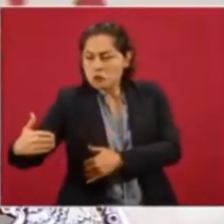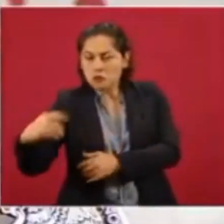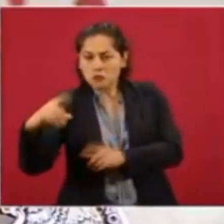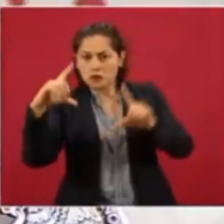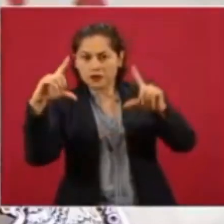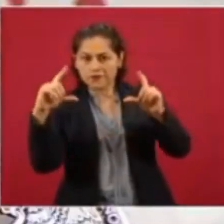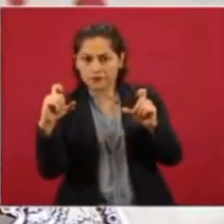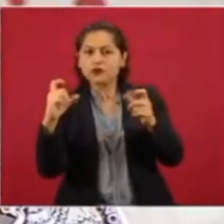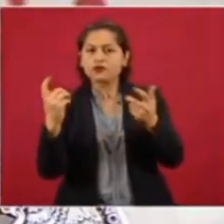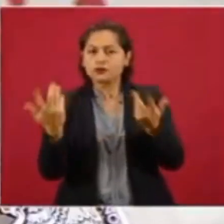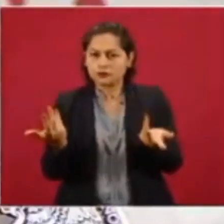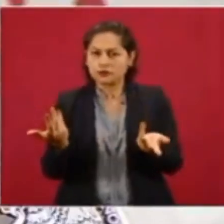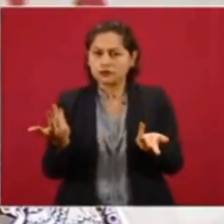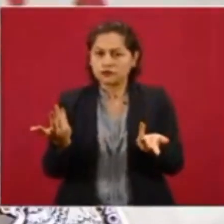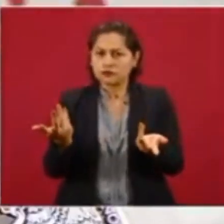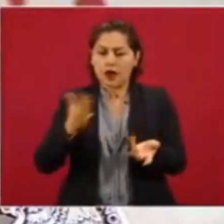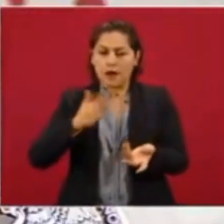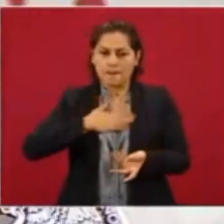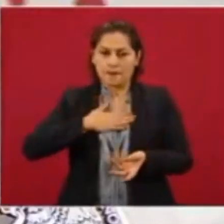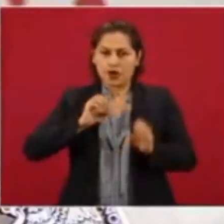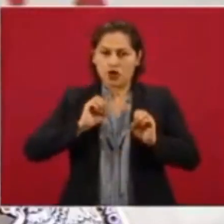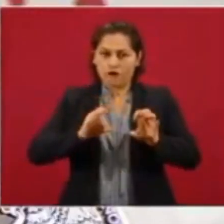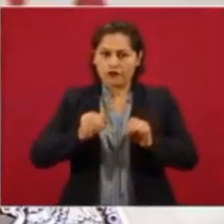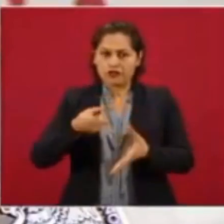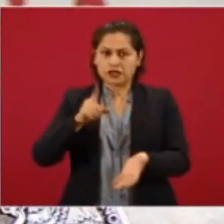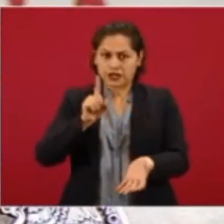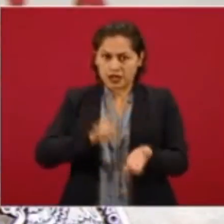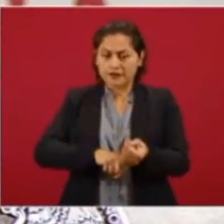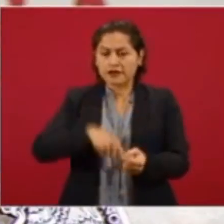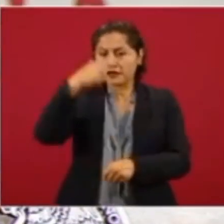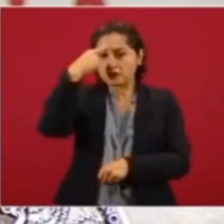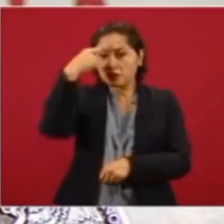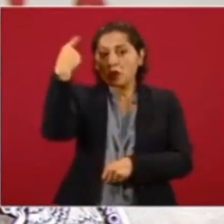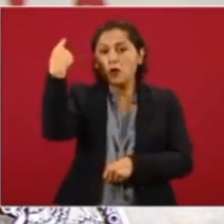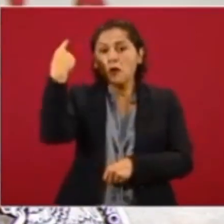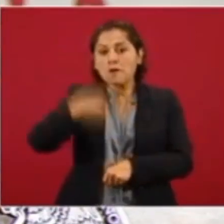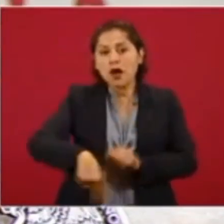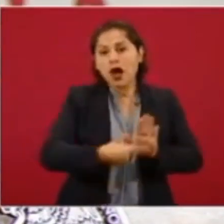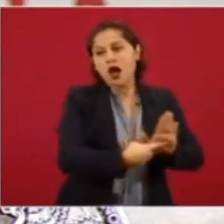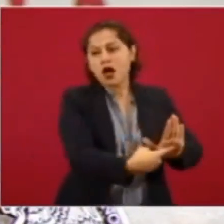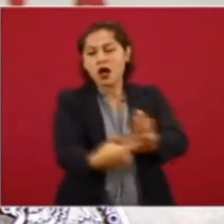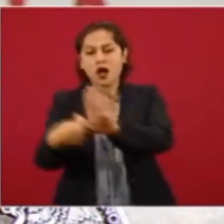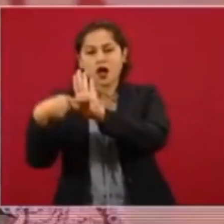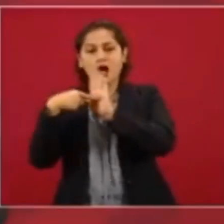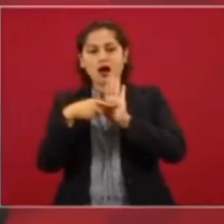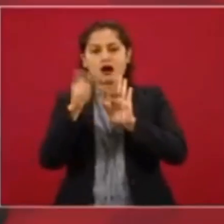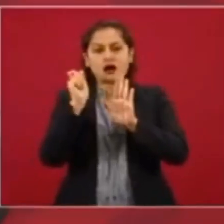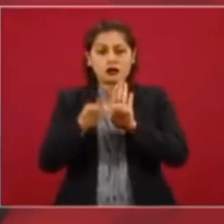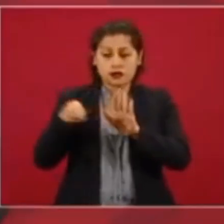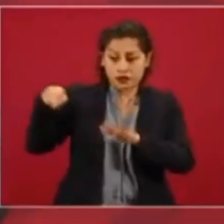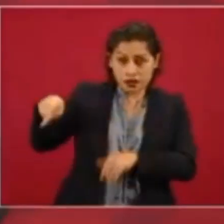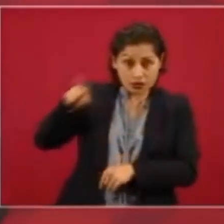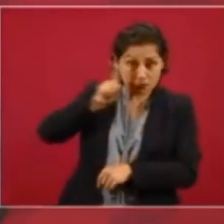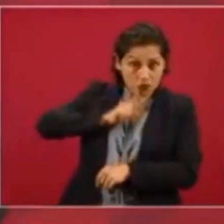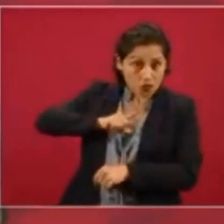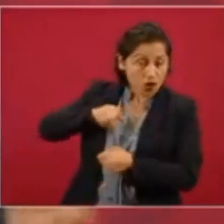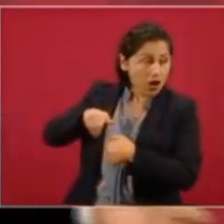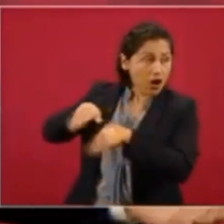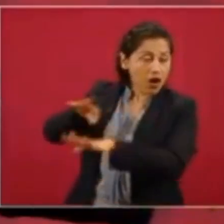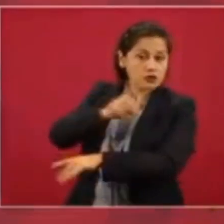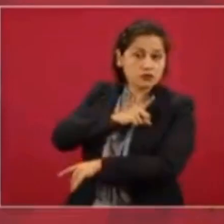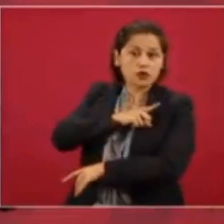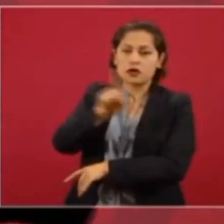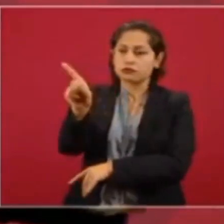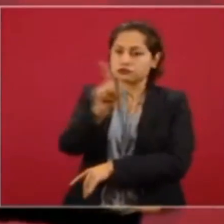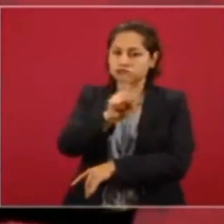mi oficina para mandar el mensaje de que no estaba sola, que aquí